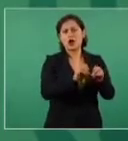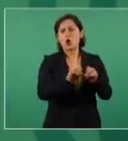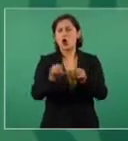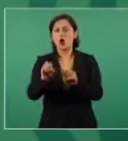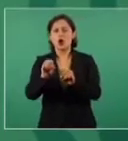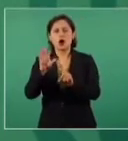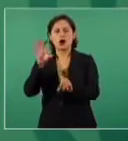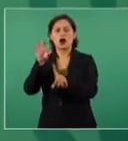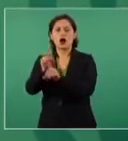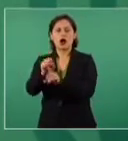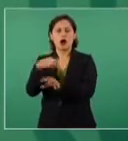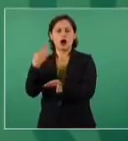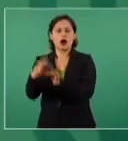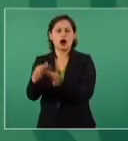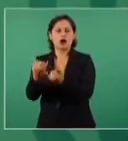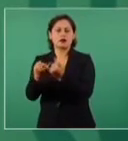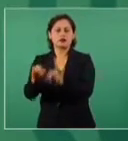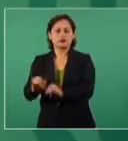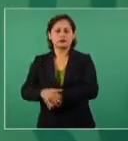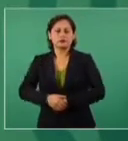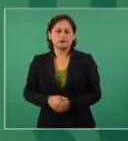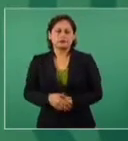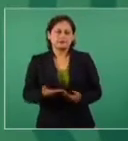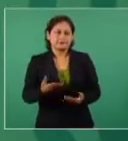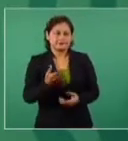inicio. ¿Por qué?